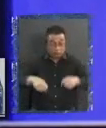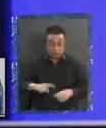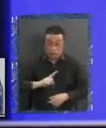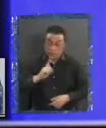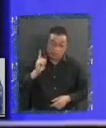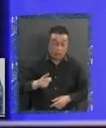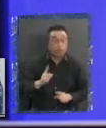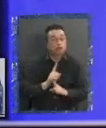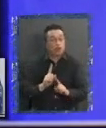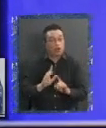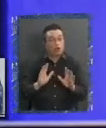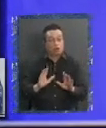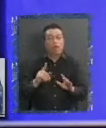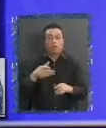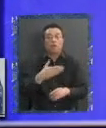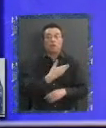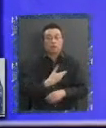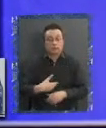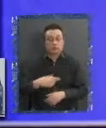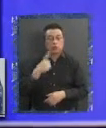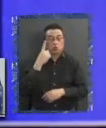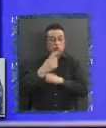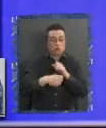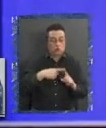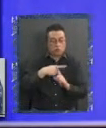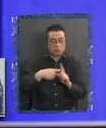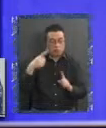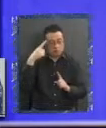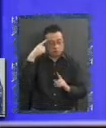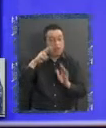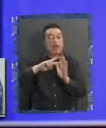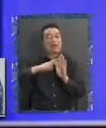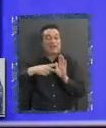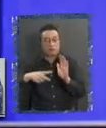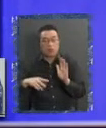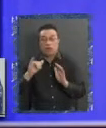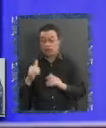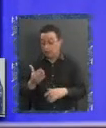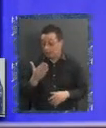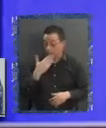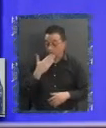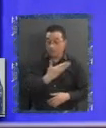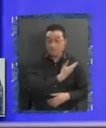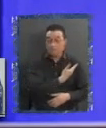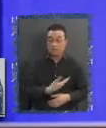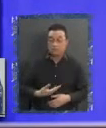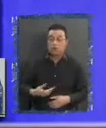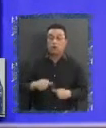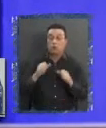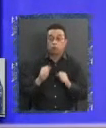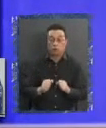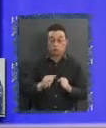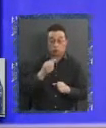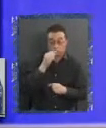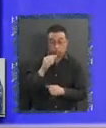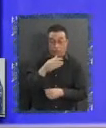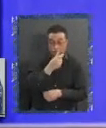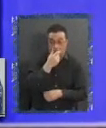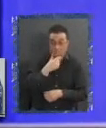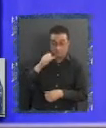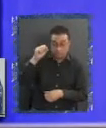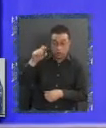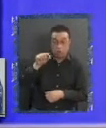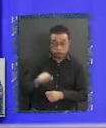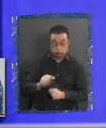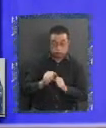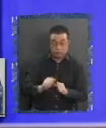sino que para el presidente va a tener un año y medio para esa reforma y también al presidente va a poder terminar el presidente Boric el actual va a poder